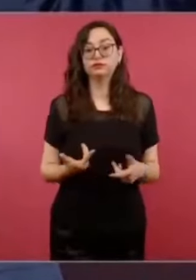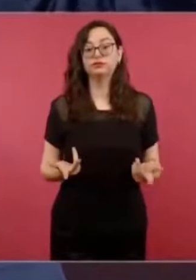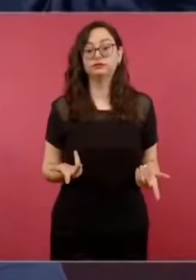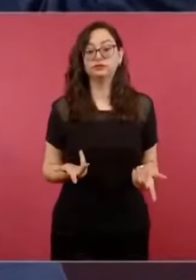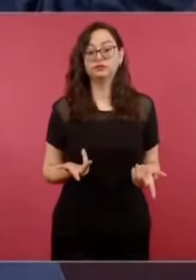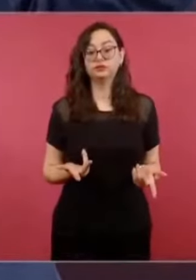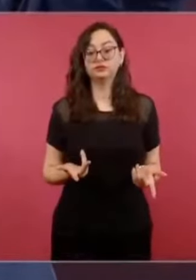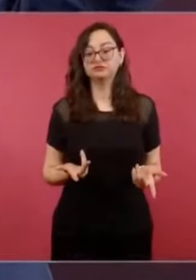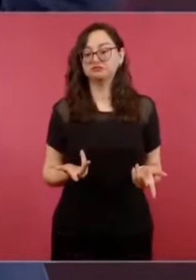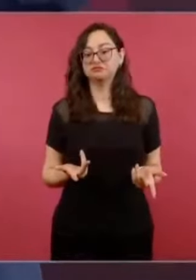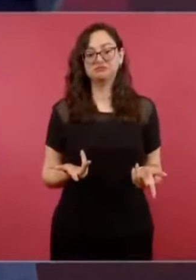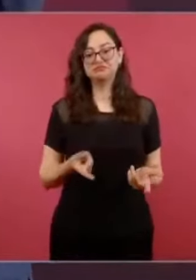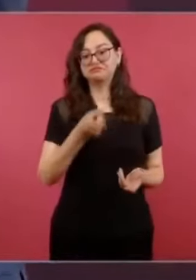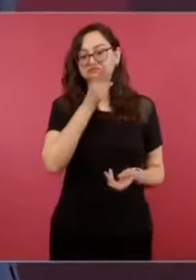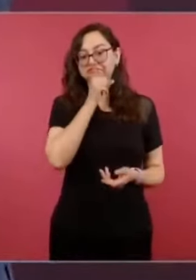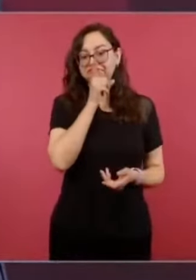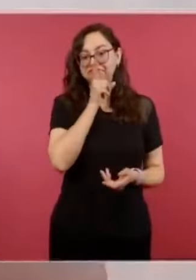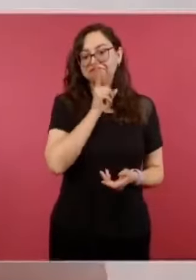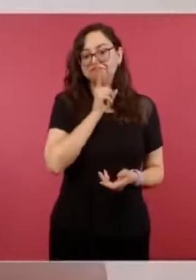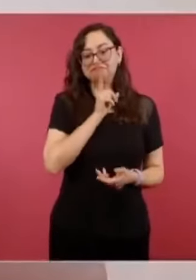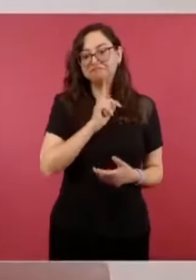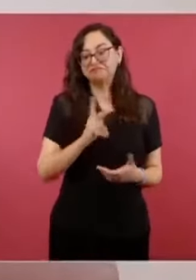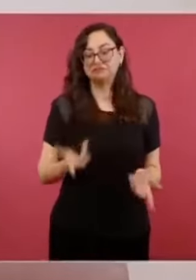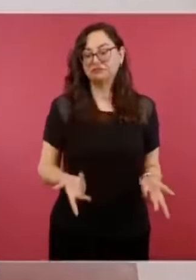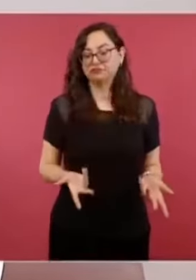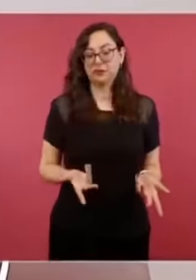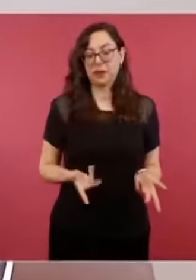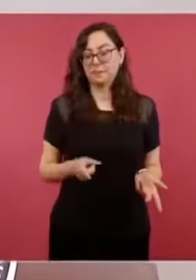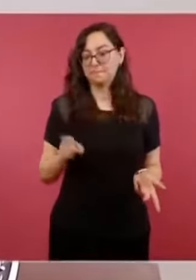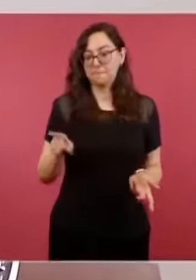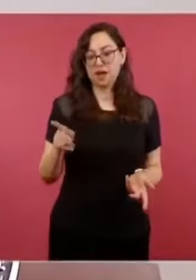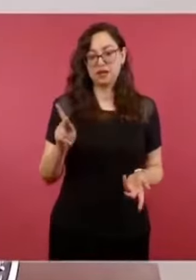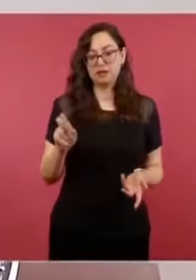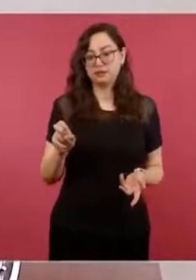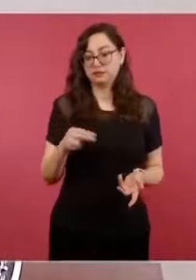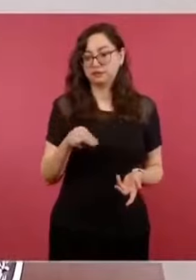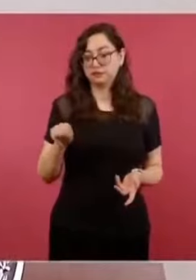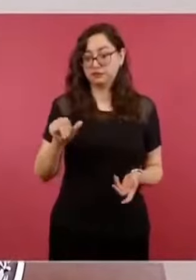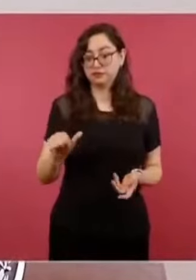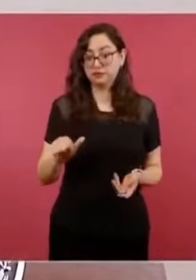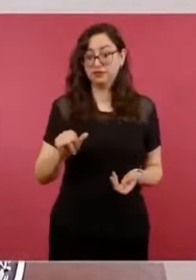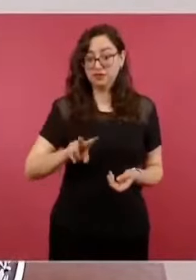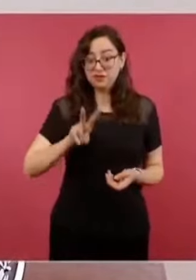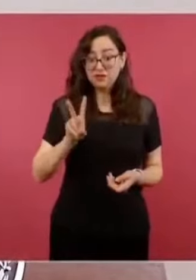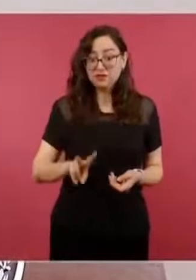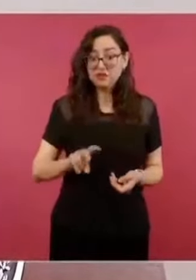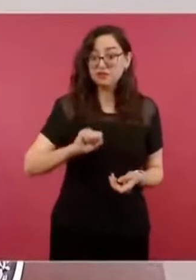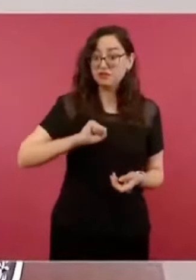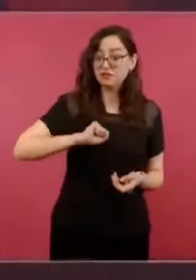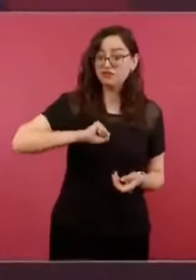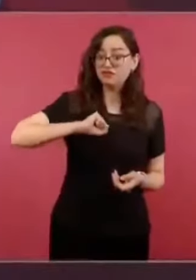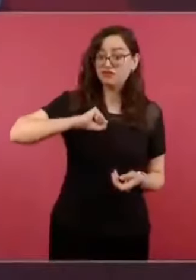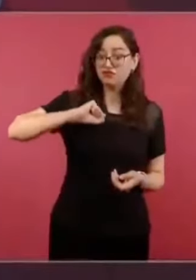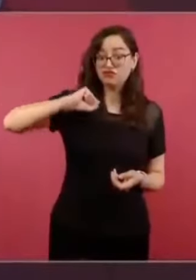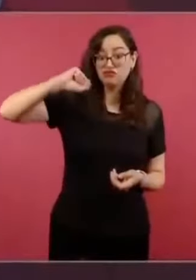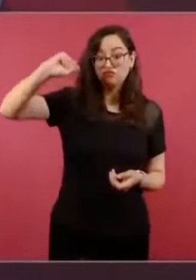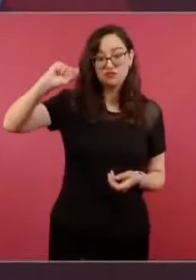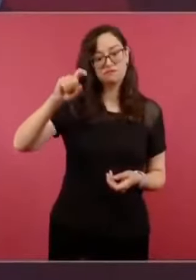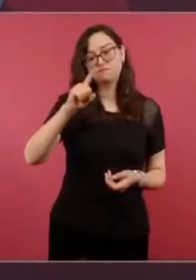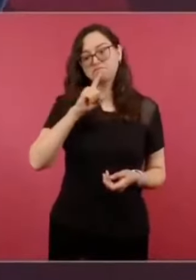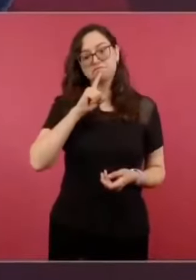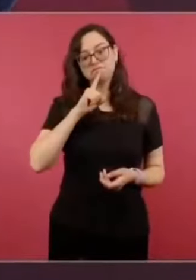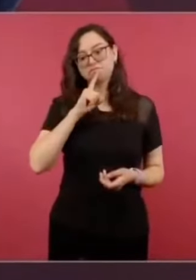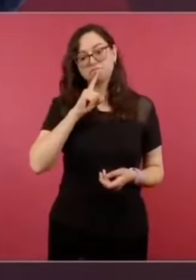por la que triunfó Peña